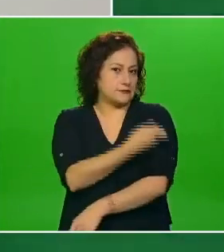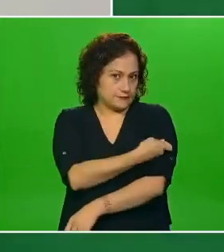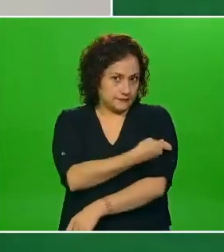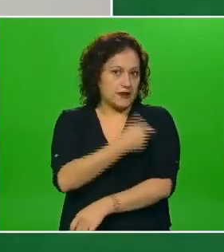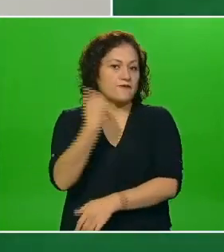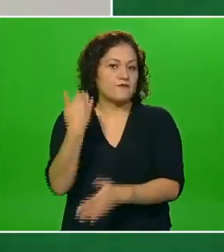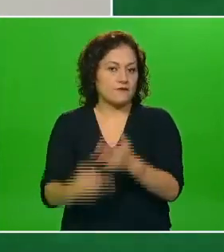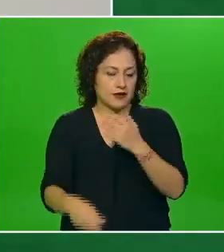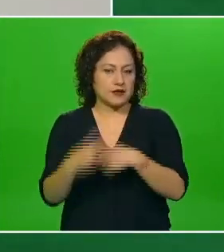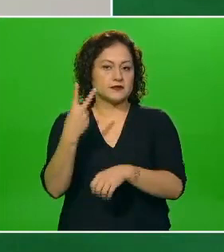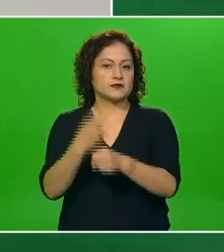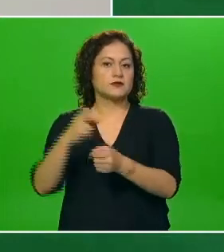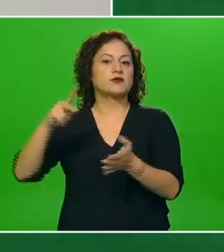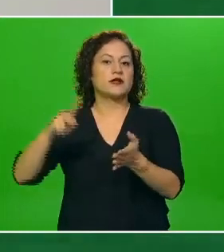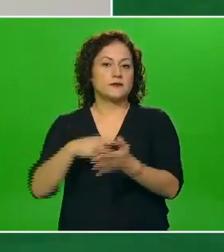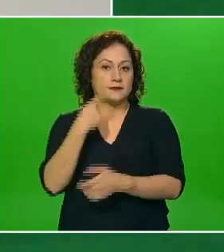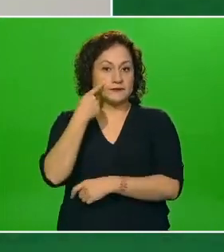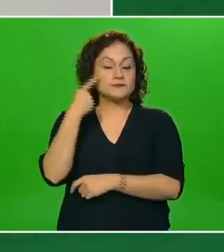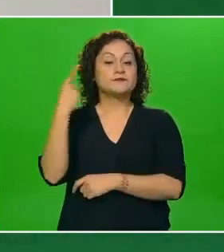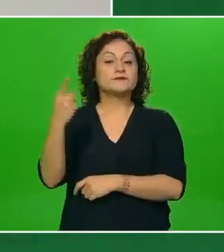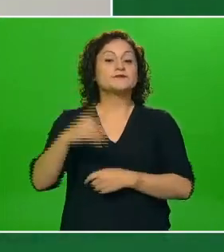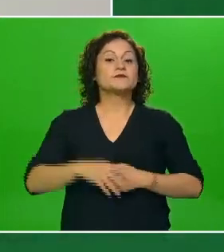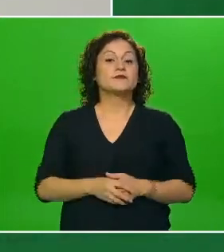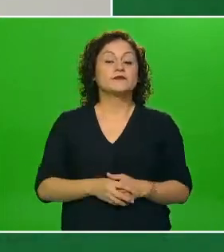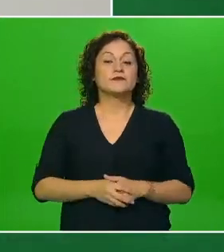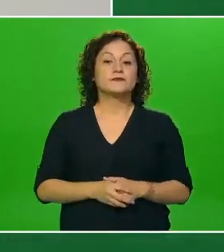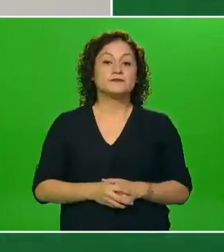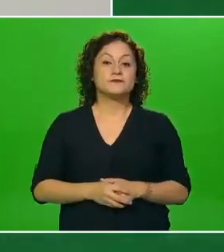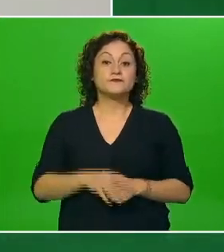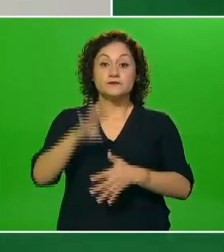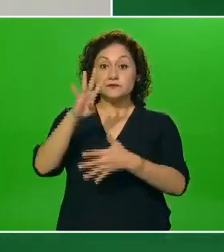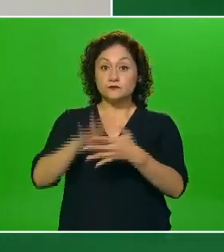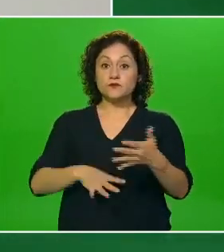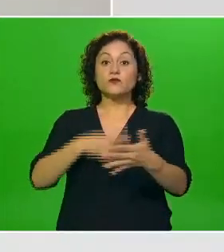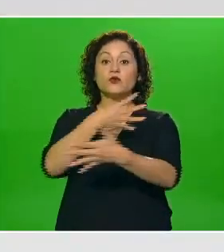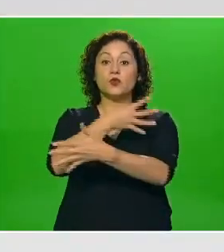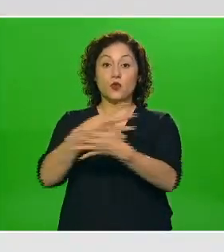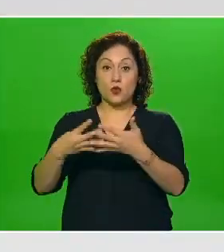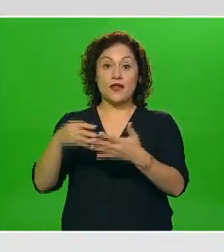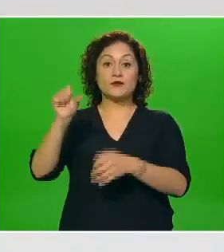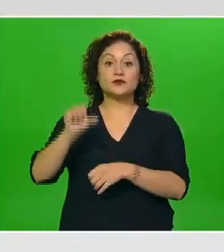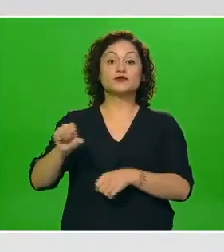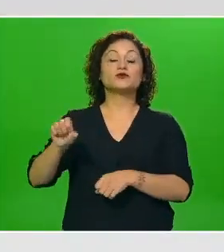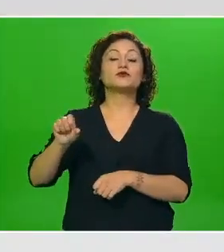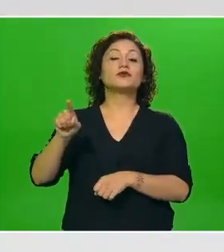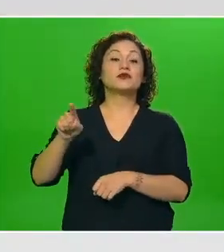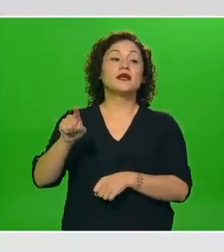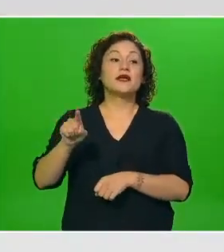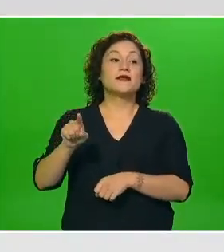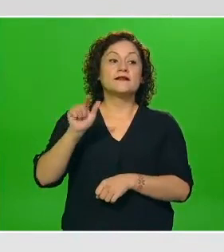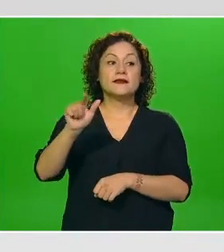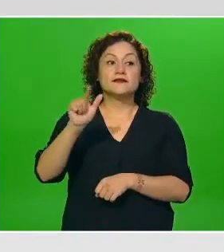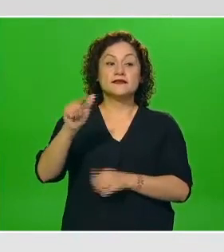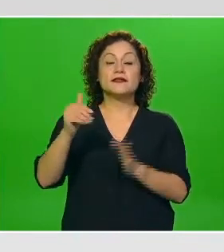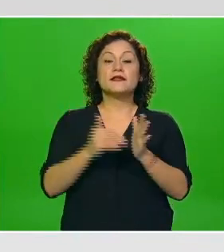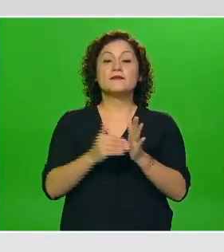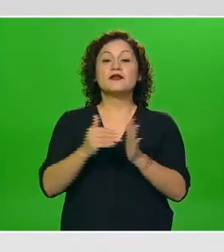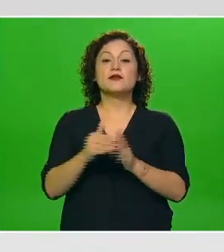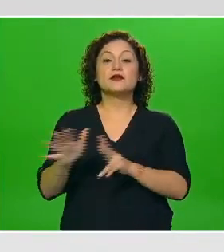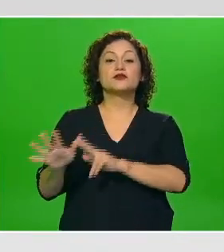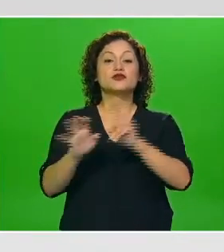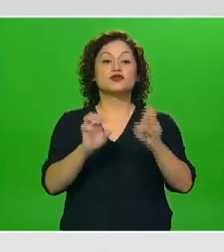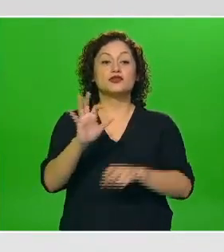en los cuadros de la izquierda ahí pueden encontrar de este más de 17 millones 858 mil personas